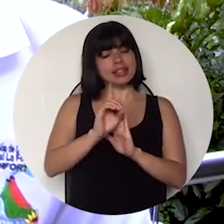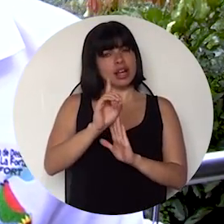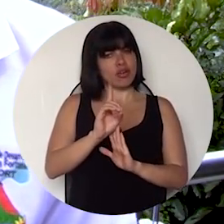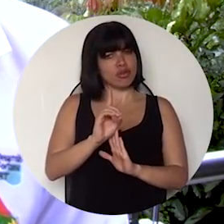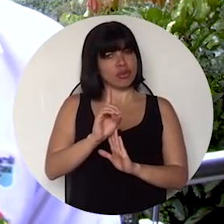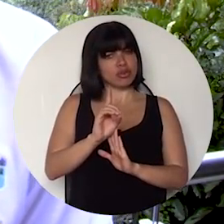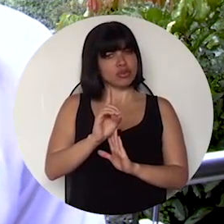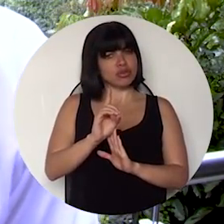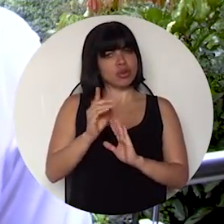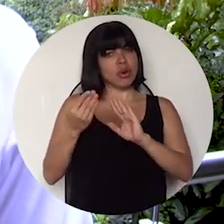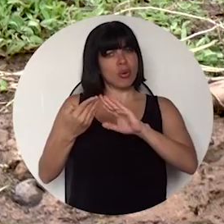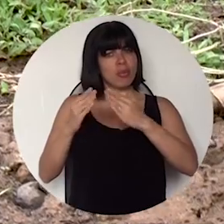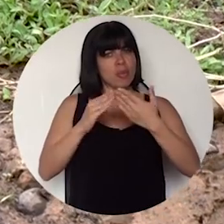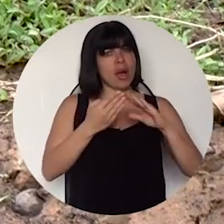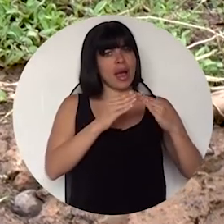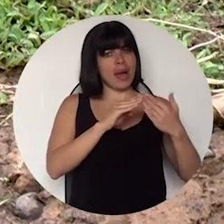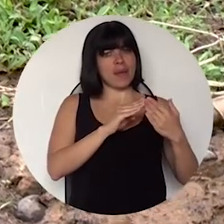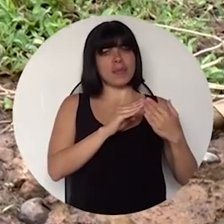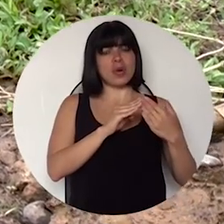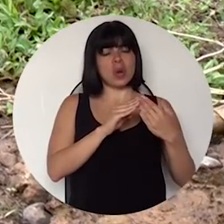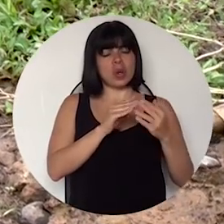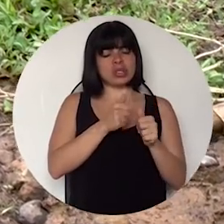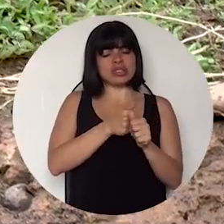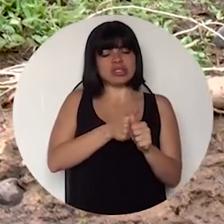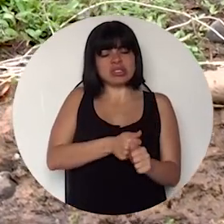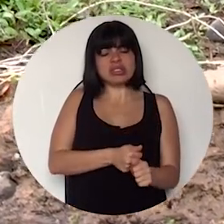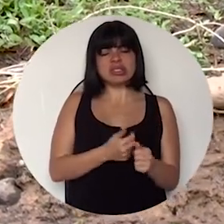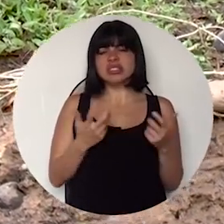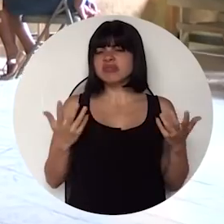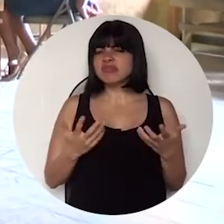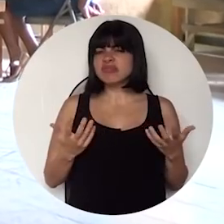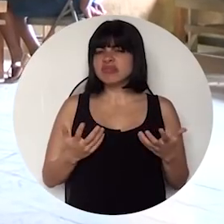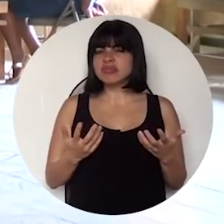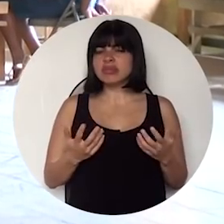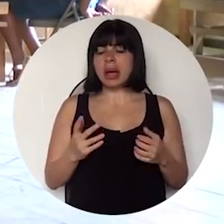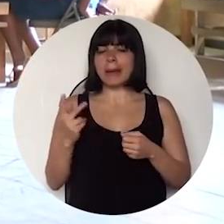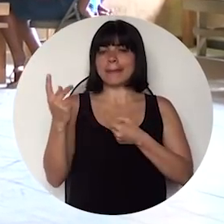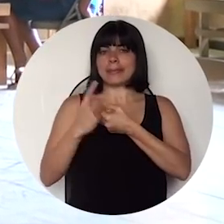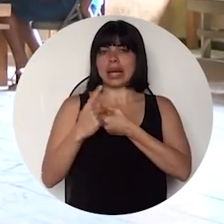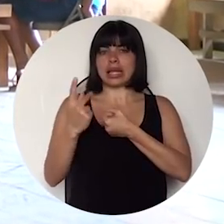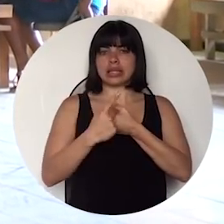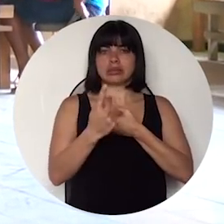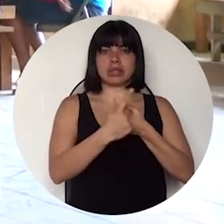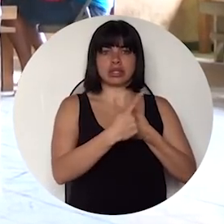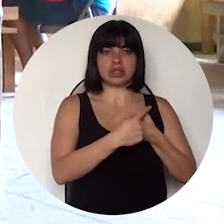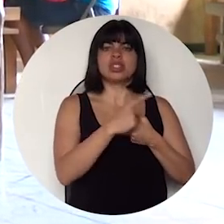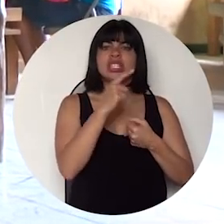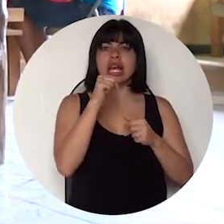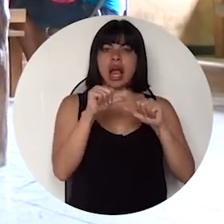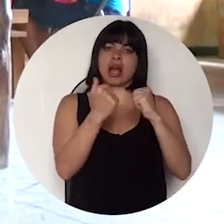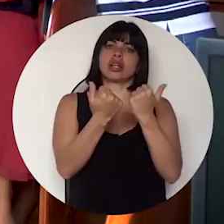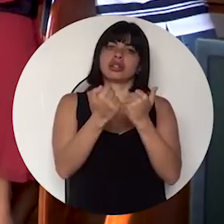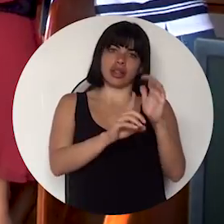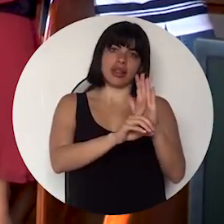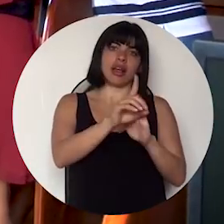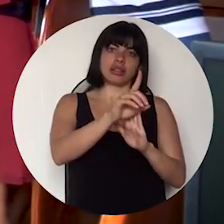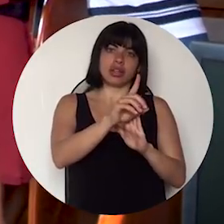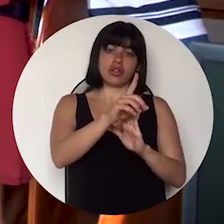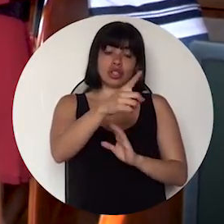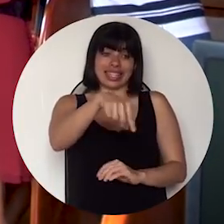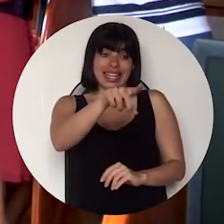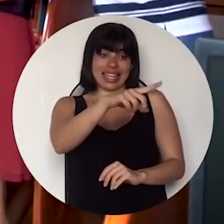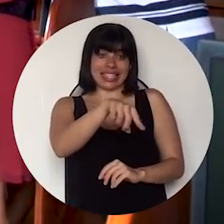desarrollo de los pueblos está cimentado en la participación de las asociaciones de desarrollo.